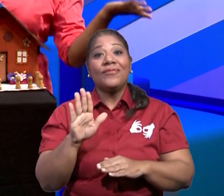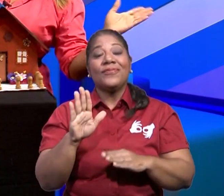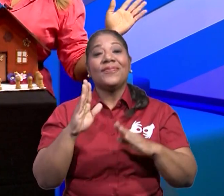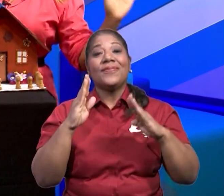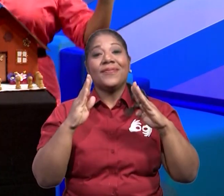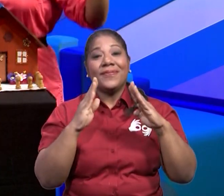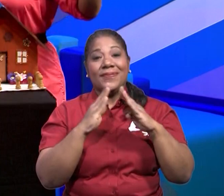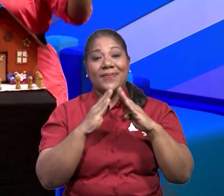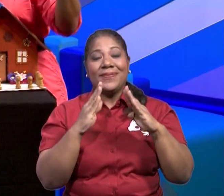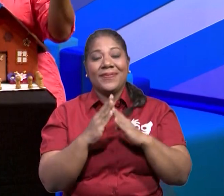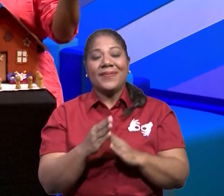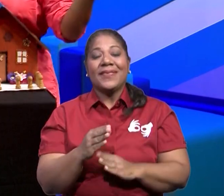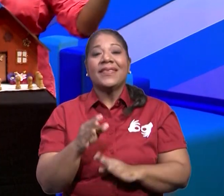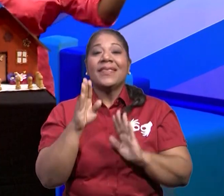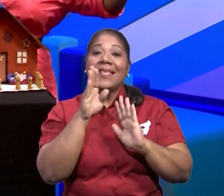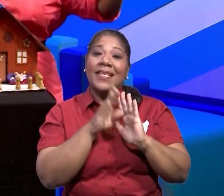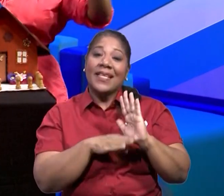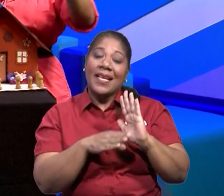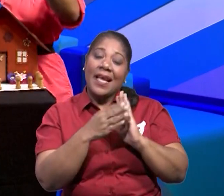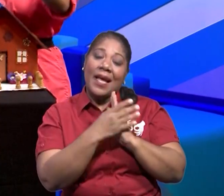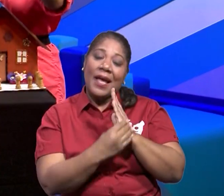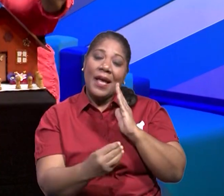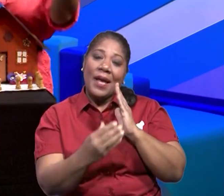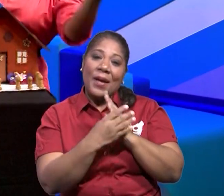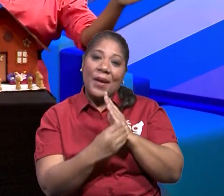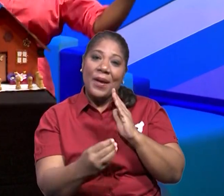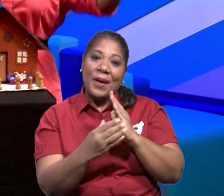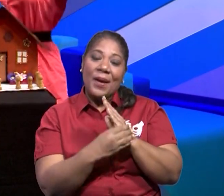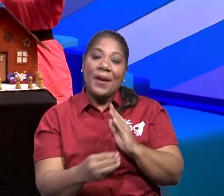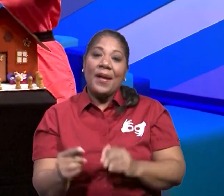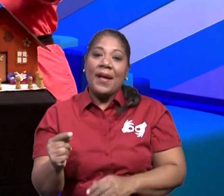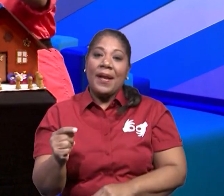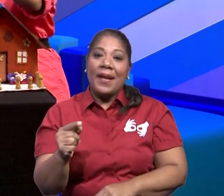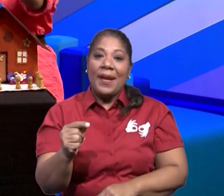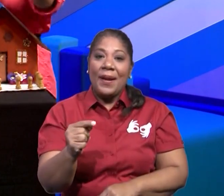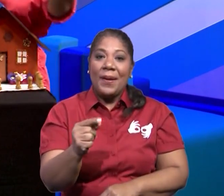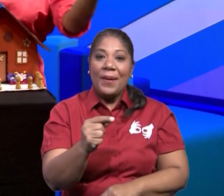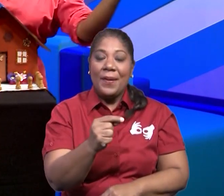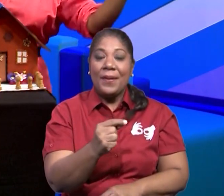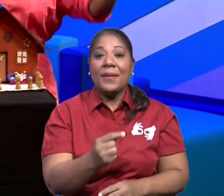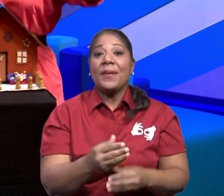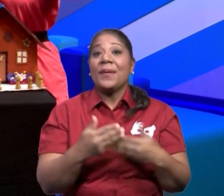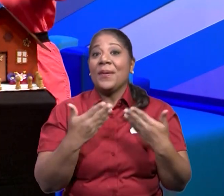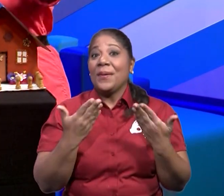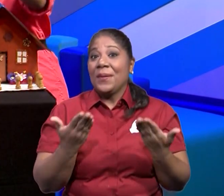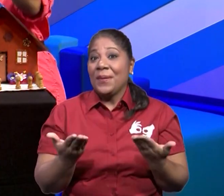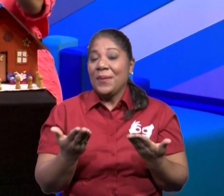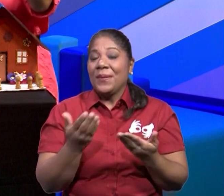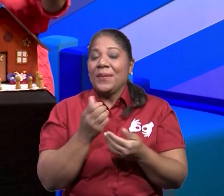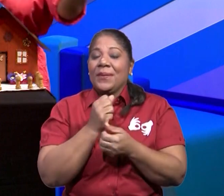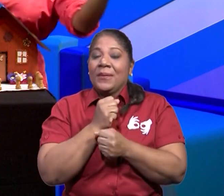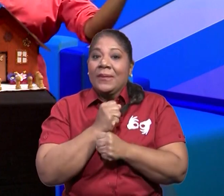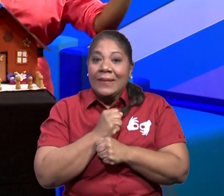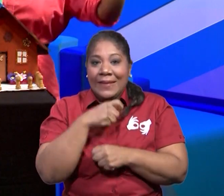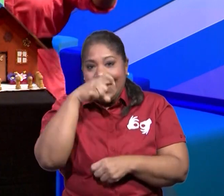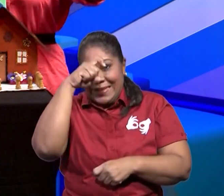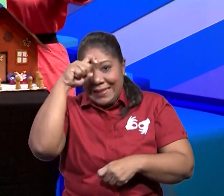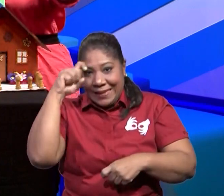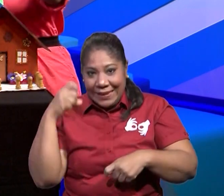pobre hormiguita, edifica su casita con mucho afán.